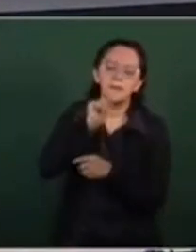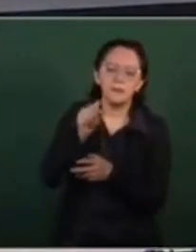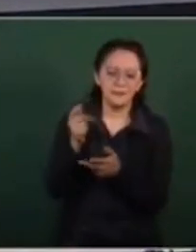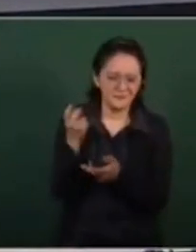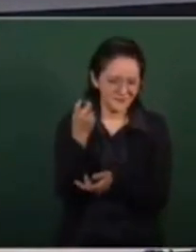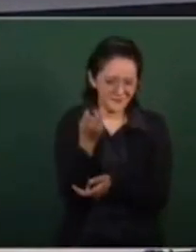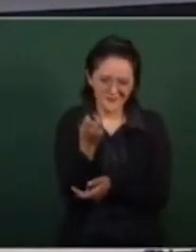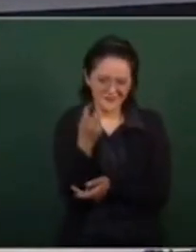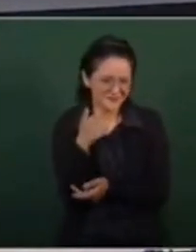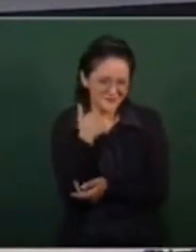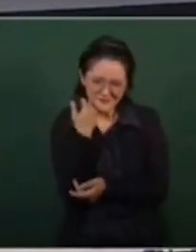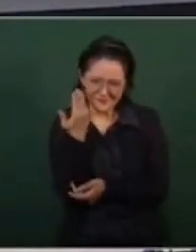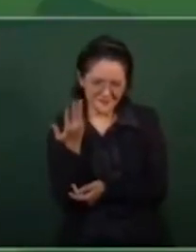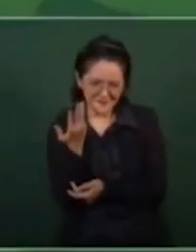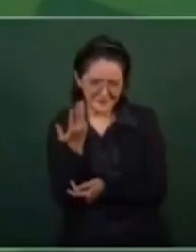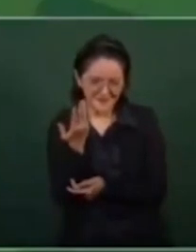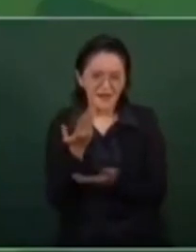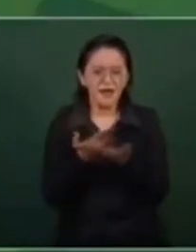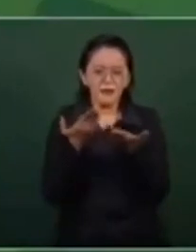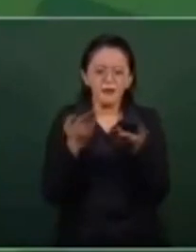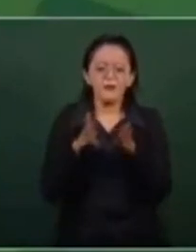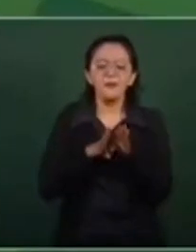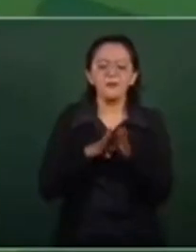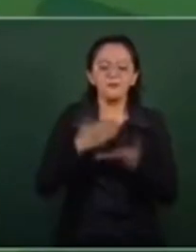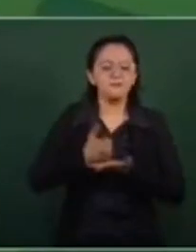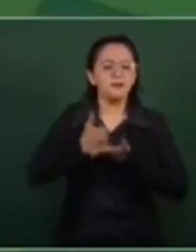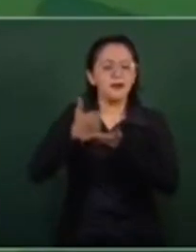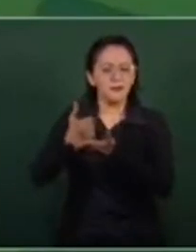me digan en qué se beneficia el pueblo